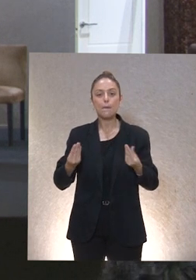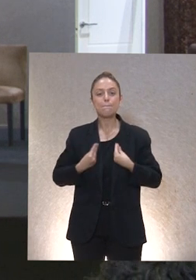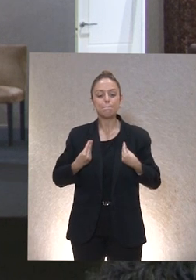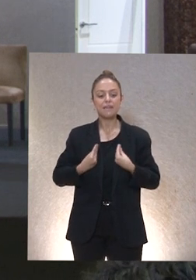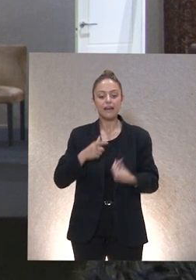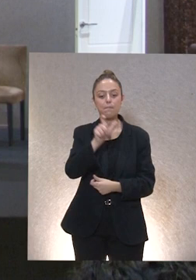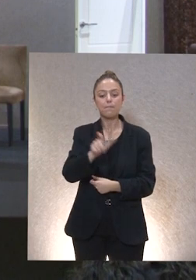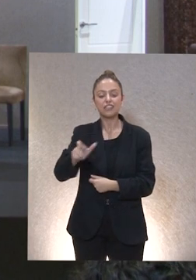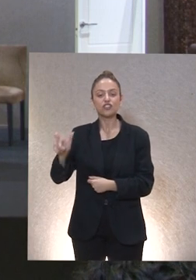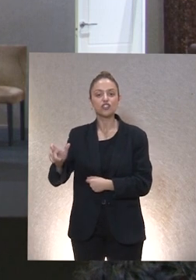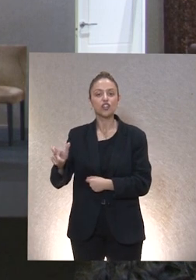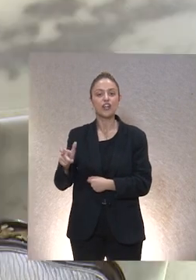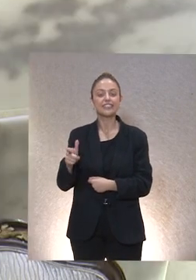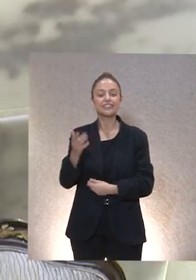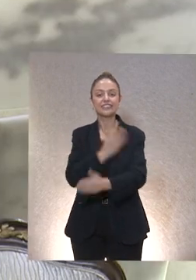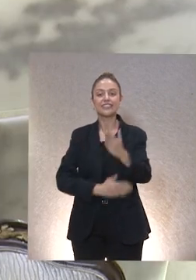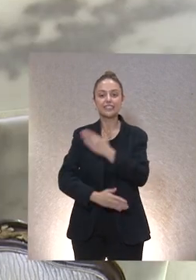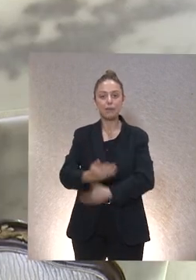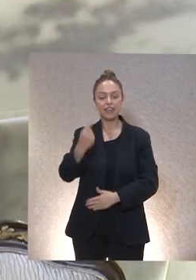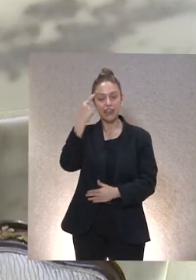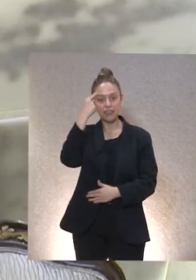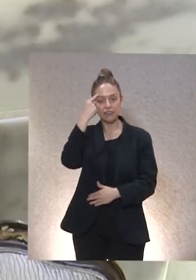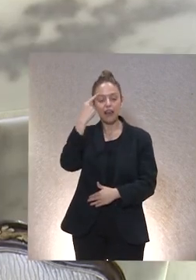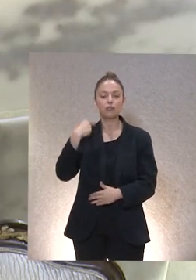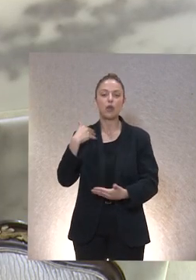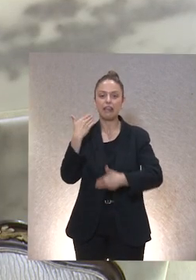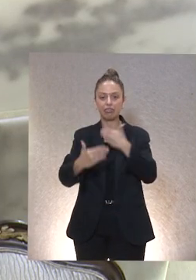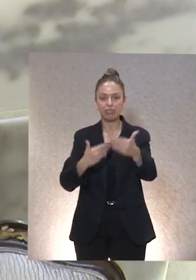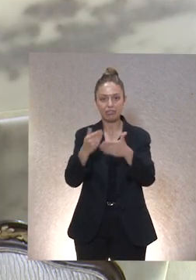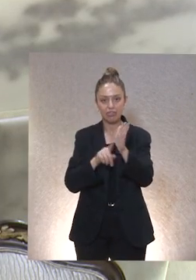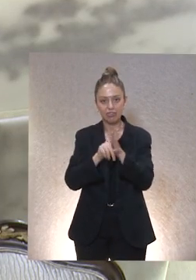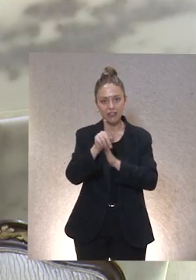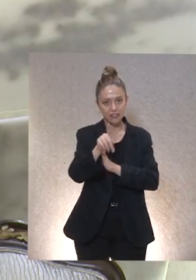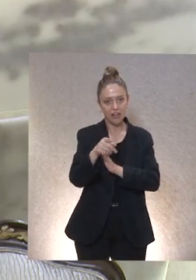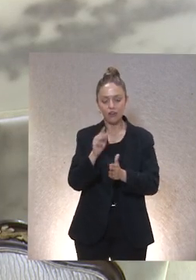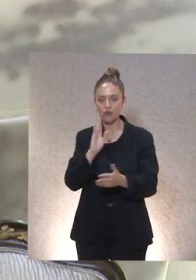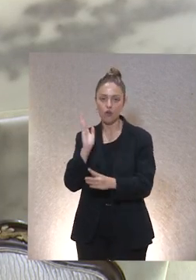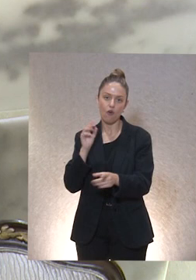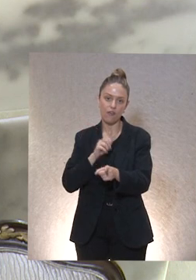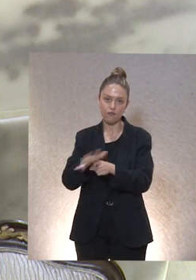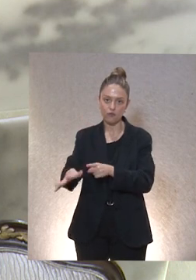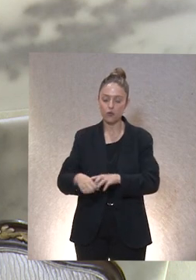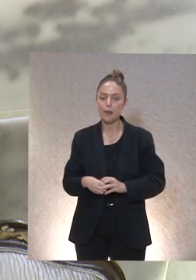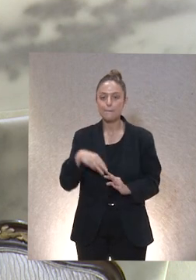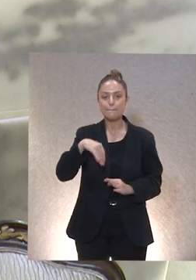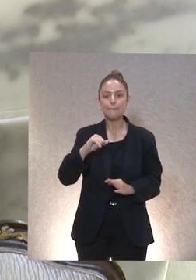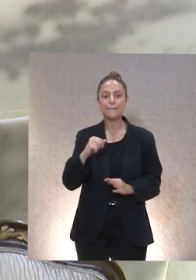con discapacidad intelectual y del desarrollo. Así que, ¿qué tal, Miguel? ¿Cómo estás? Buenos días.